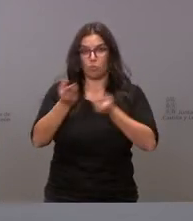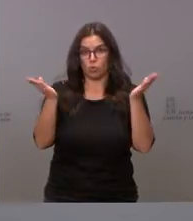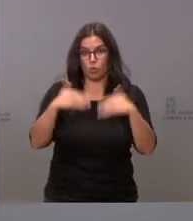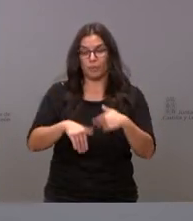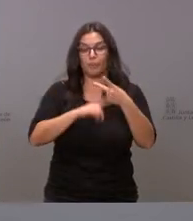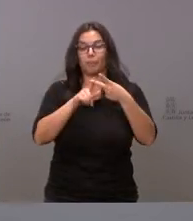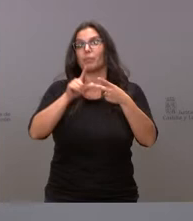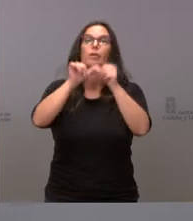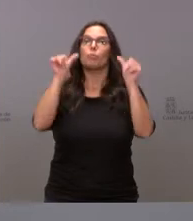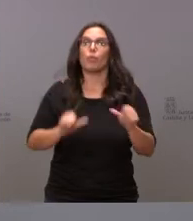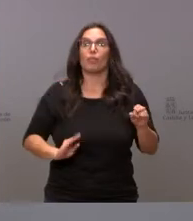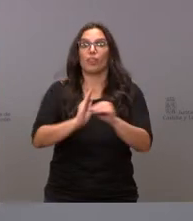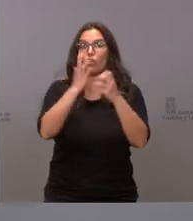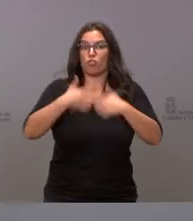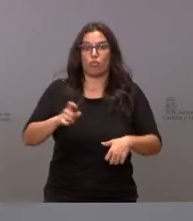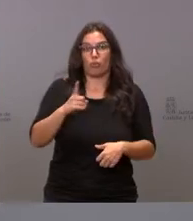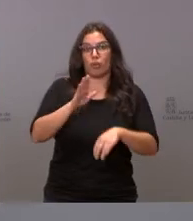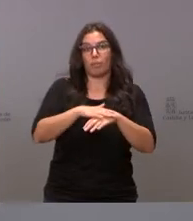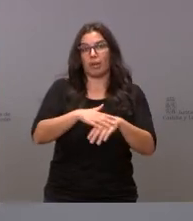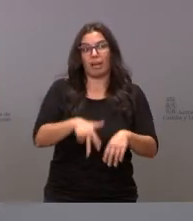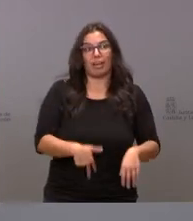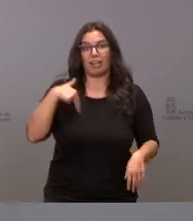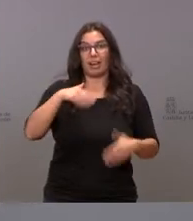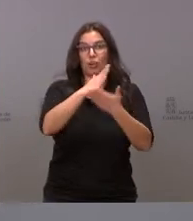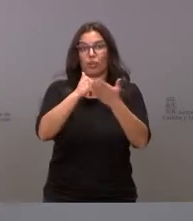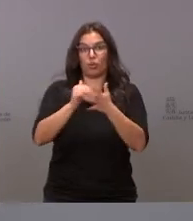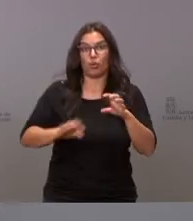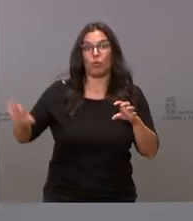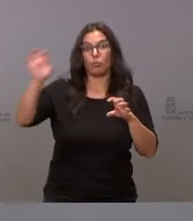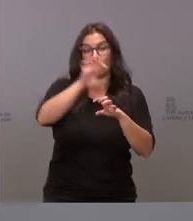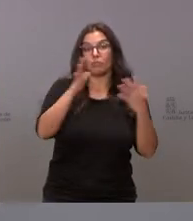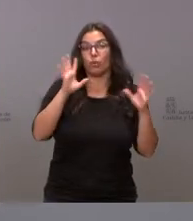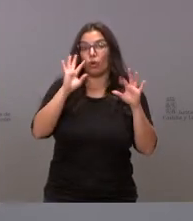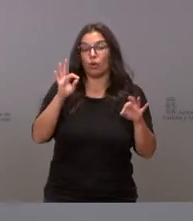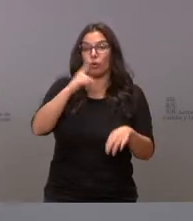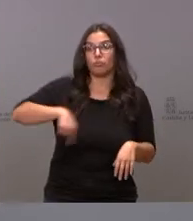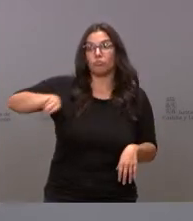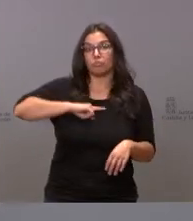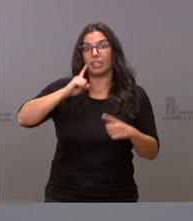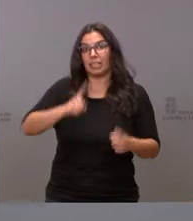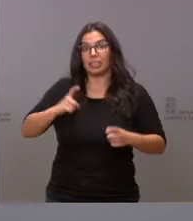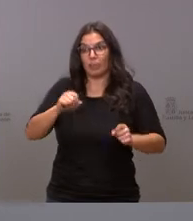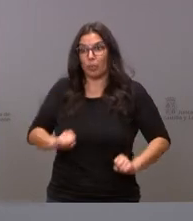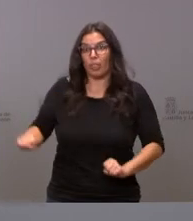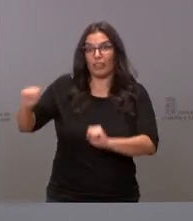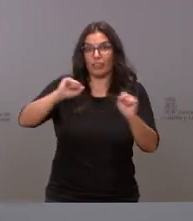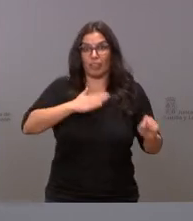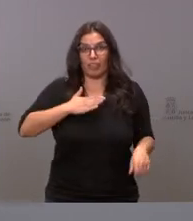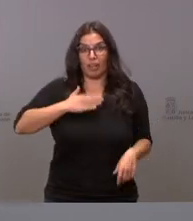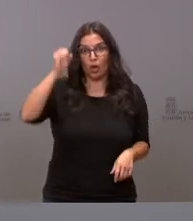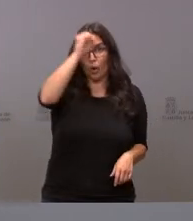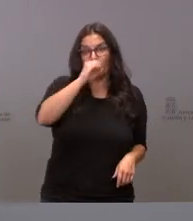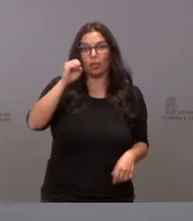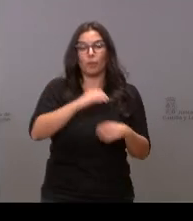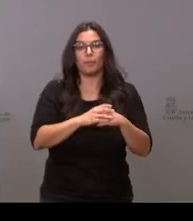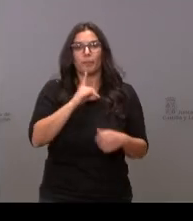de financiación que no funciona para el conjunto de las comunidades autónomas y es lógico que las comunidades autónomas pues tratemos de defender nuestra posición sí